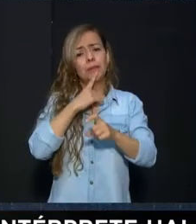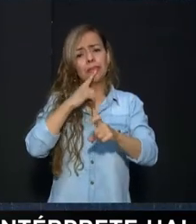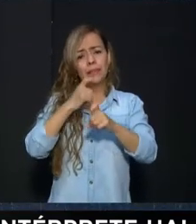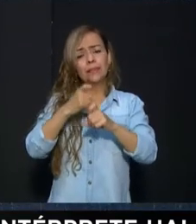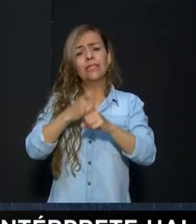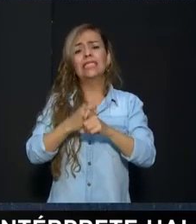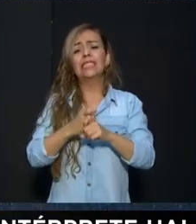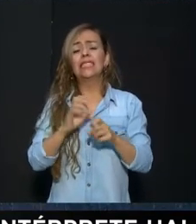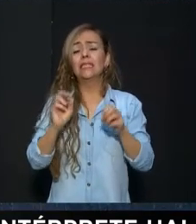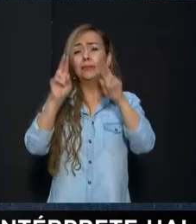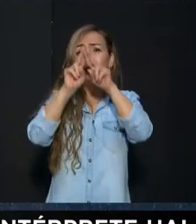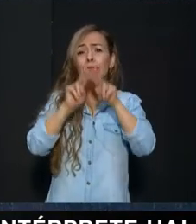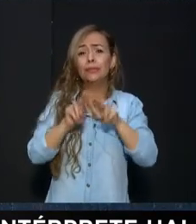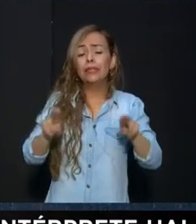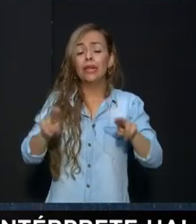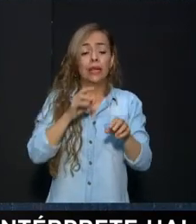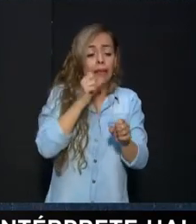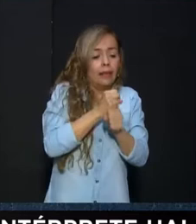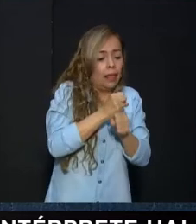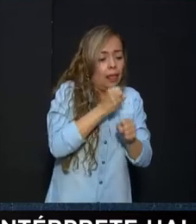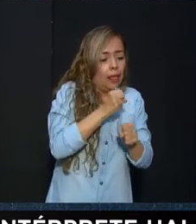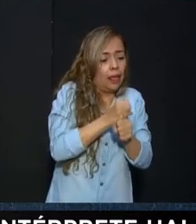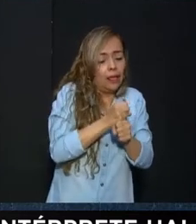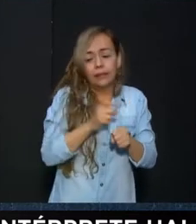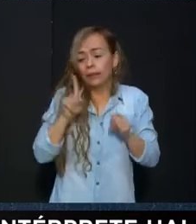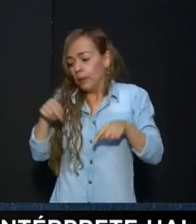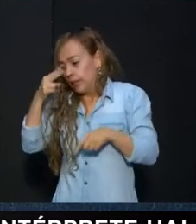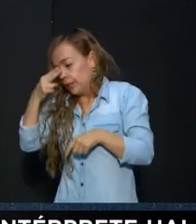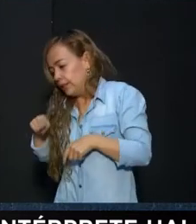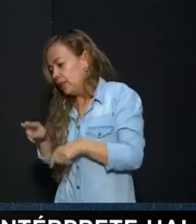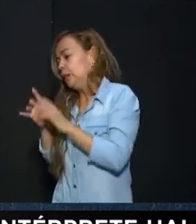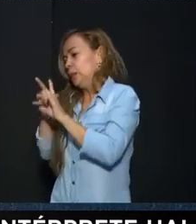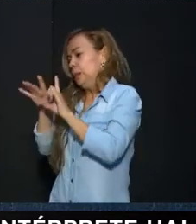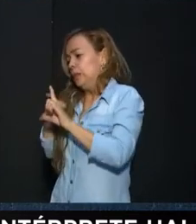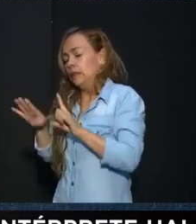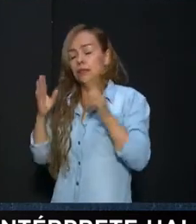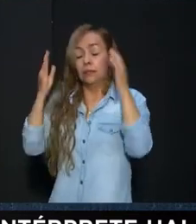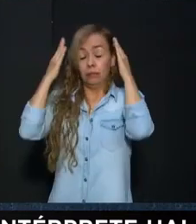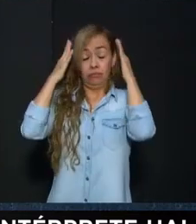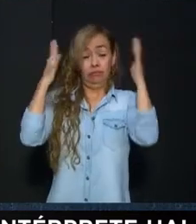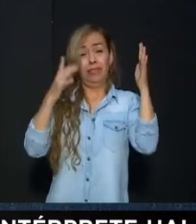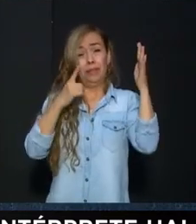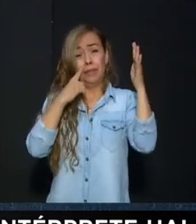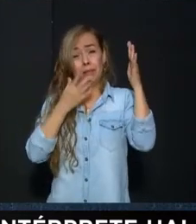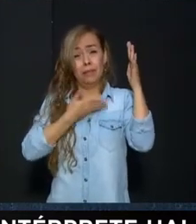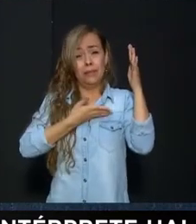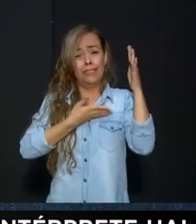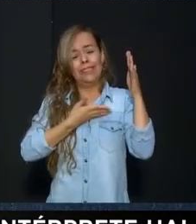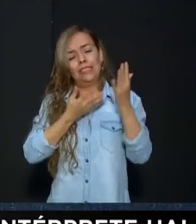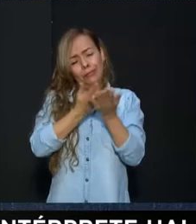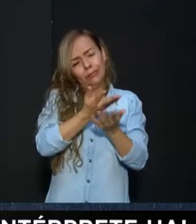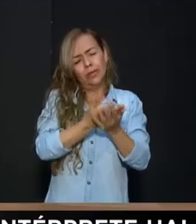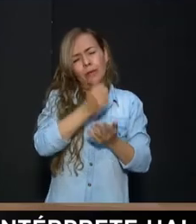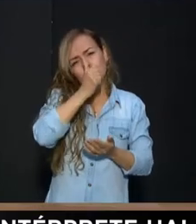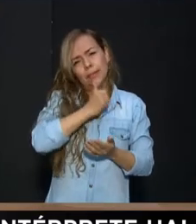tiene que conectar Al mismo tiempo Los padres En teletrabajo Entonces Tener un poquito más De paciencia